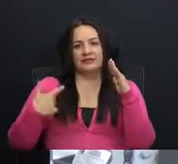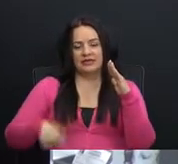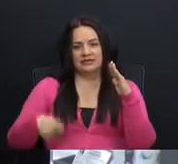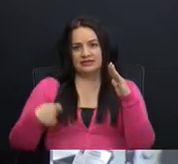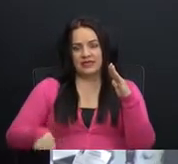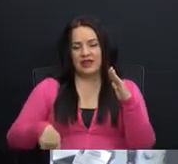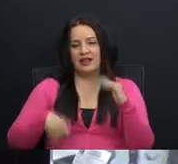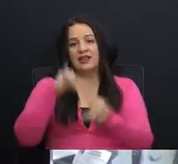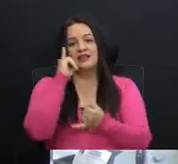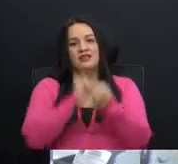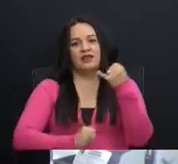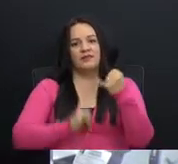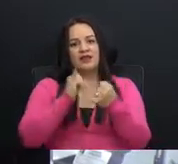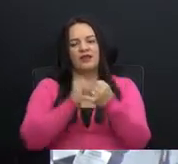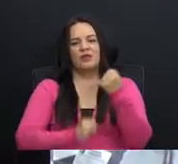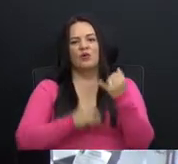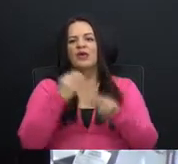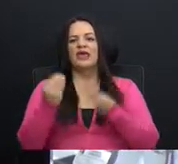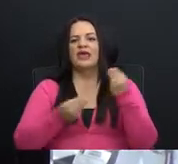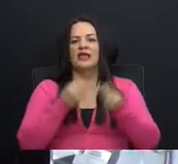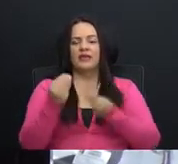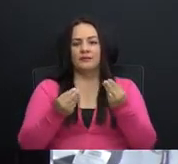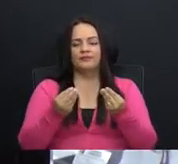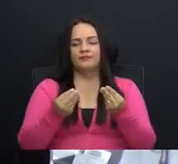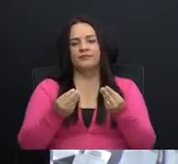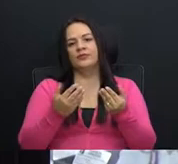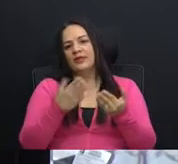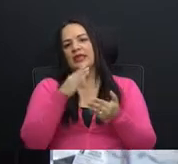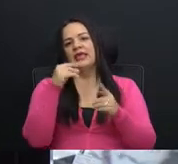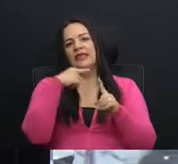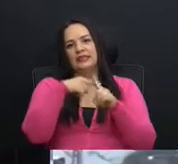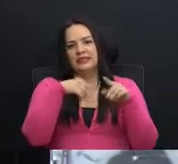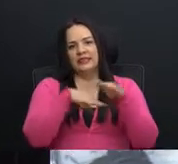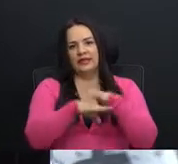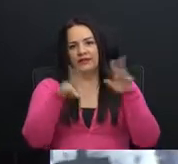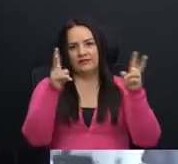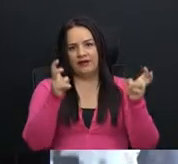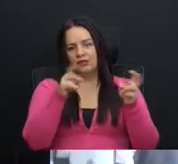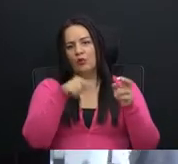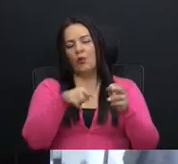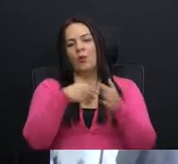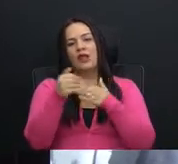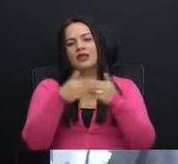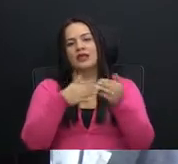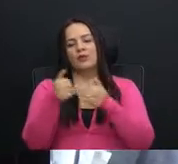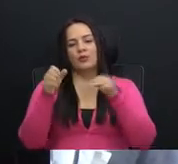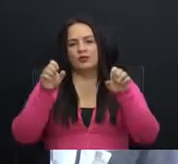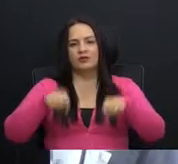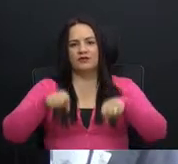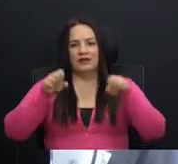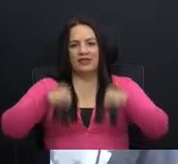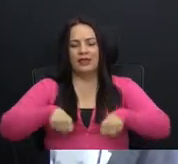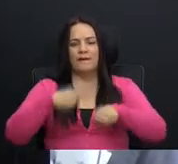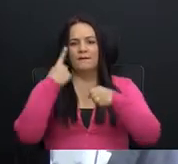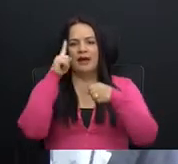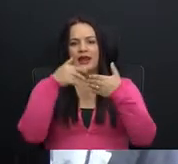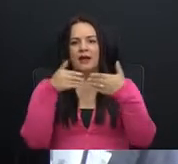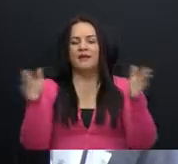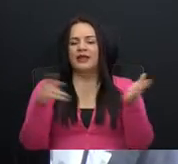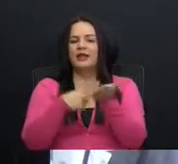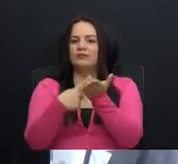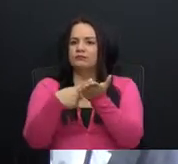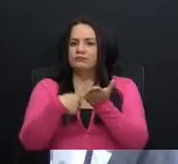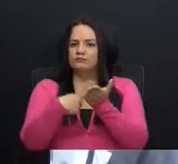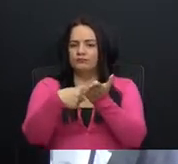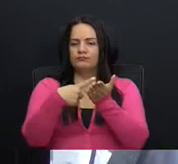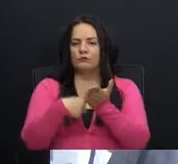que terminó enterrando cualquier posibilidad para abrir espacios de debate nacional sobre la utilidad que